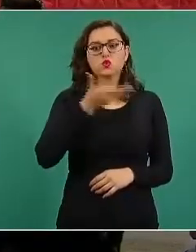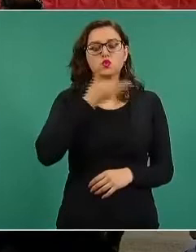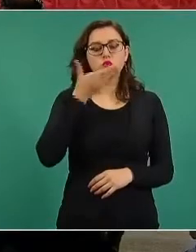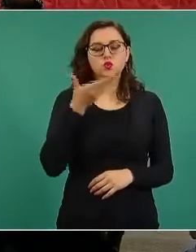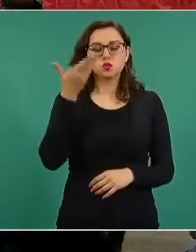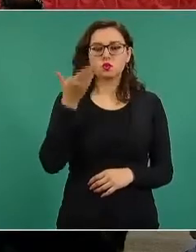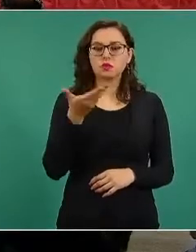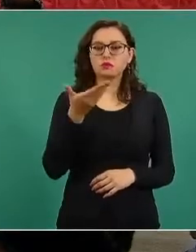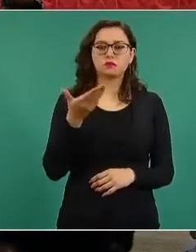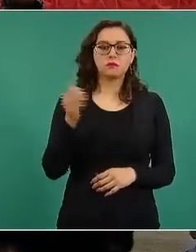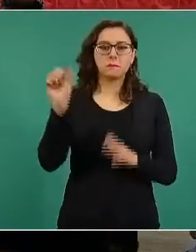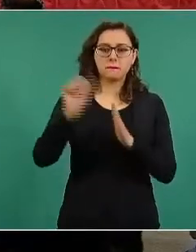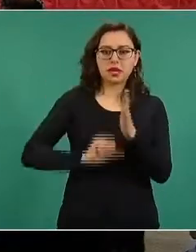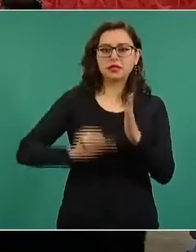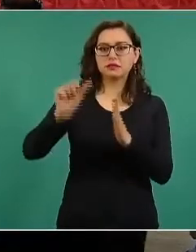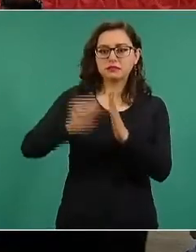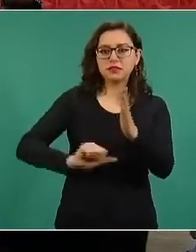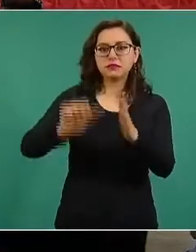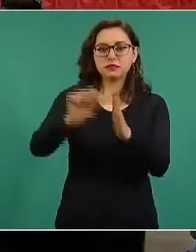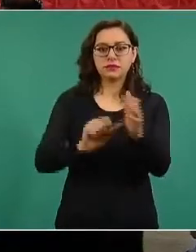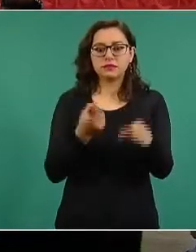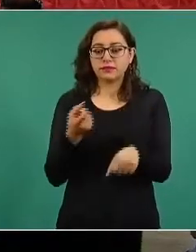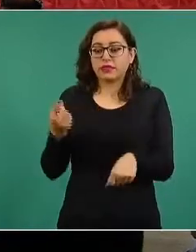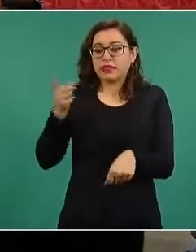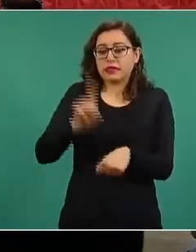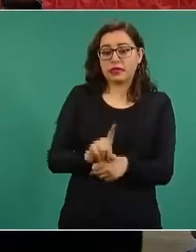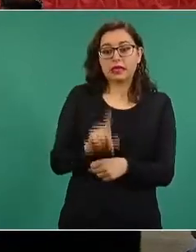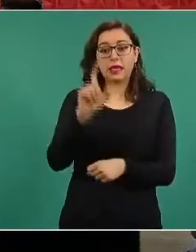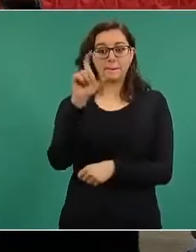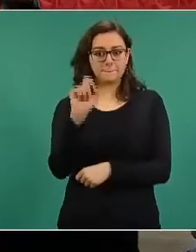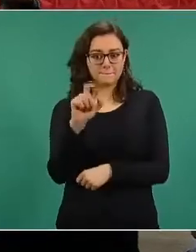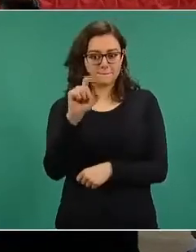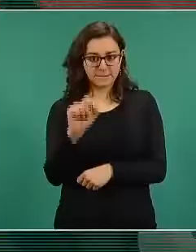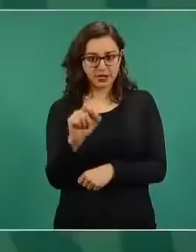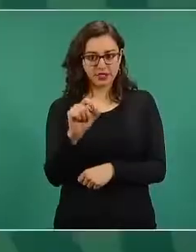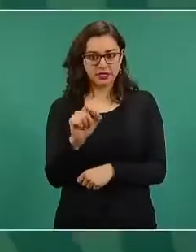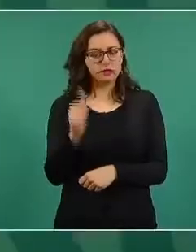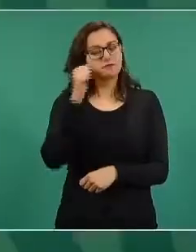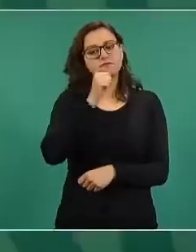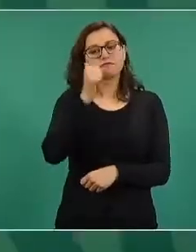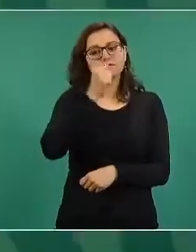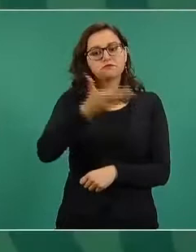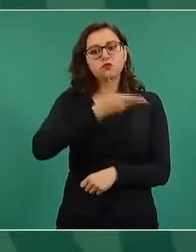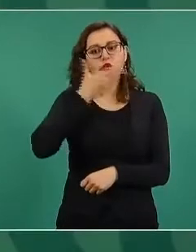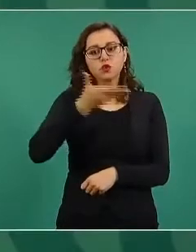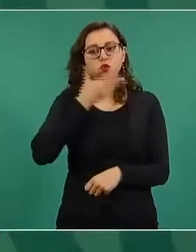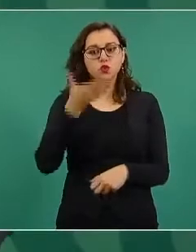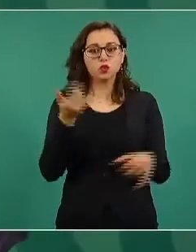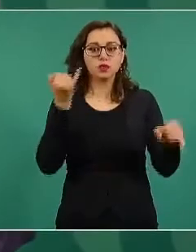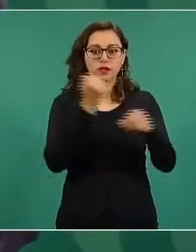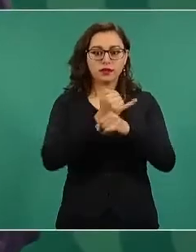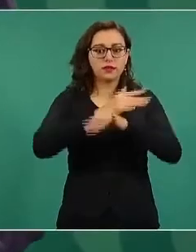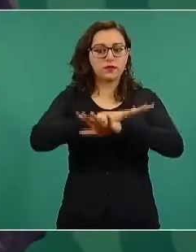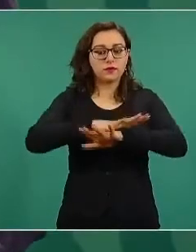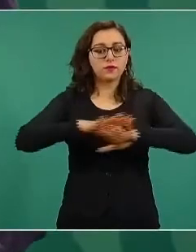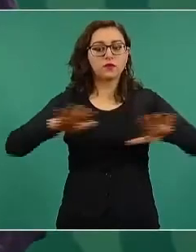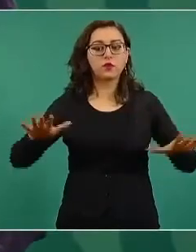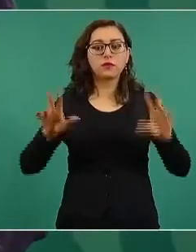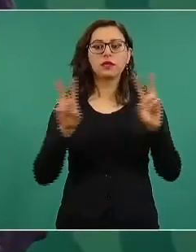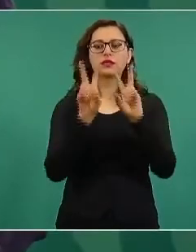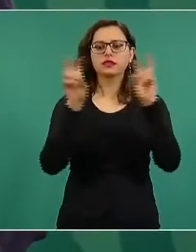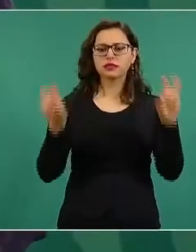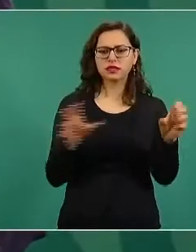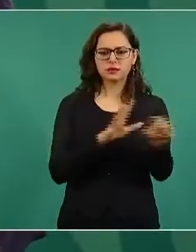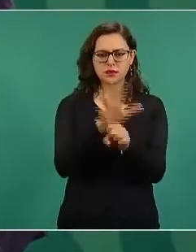20, se informa sobre los resultados en